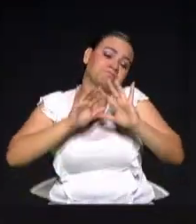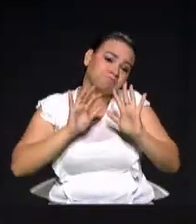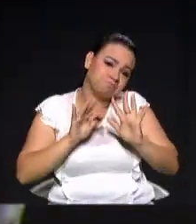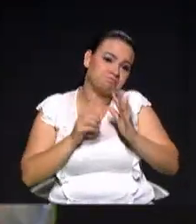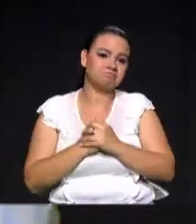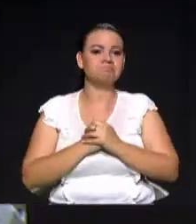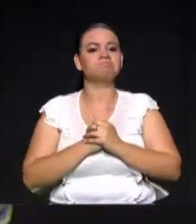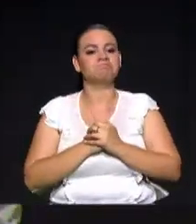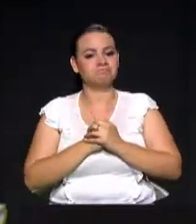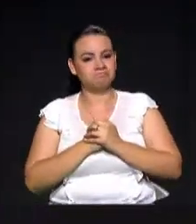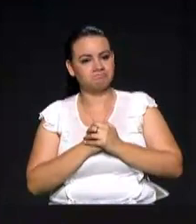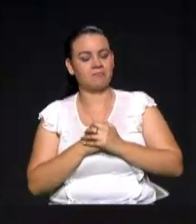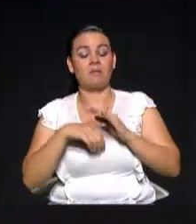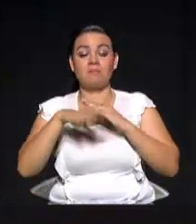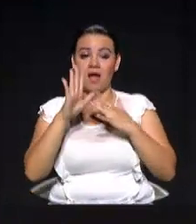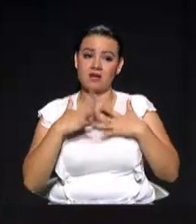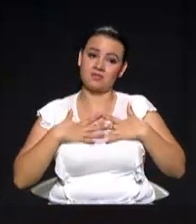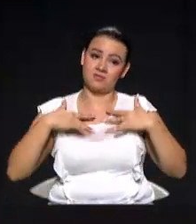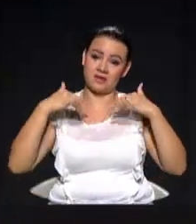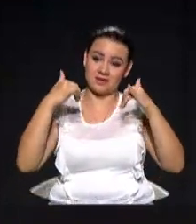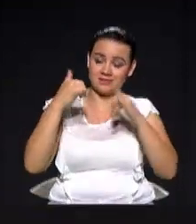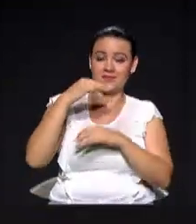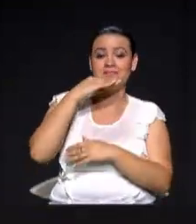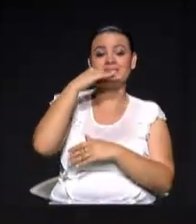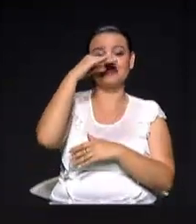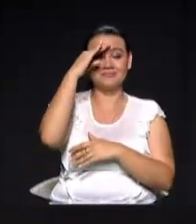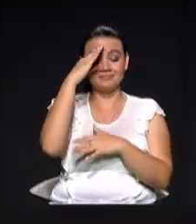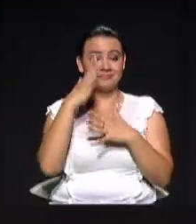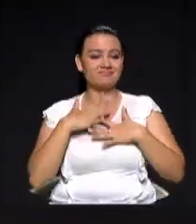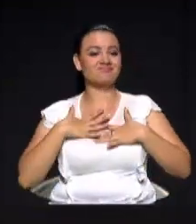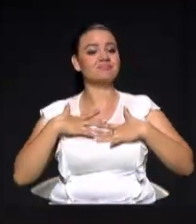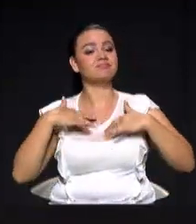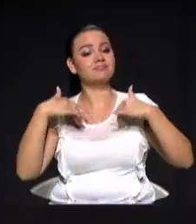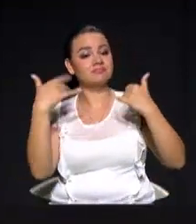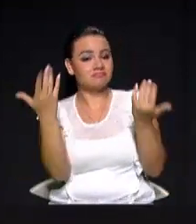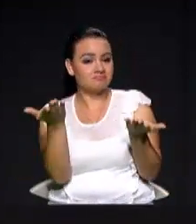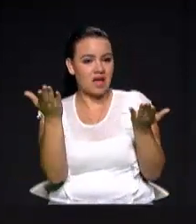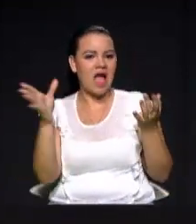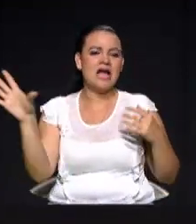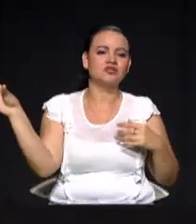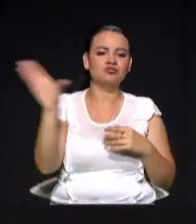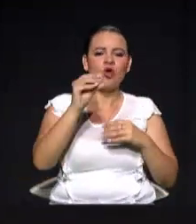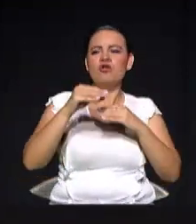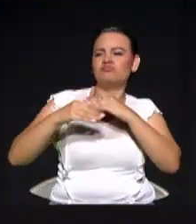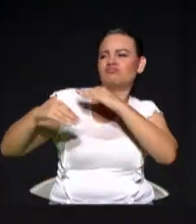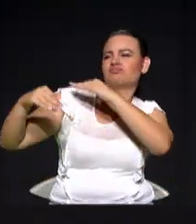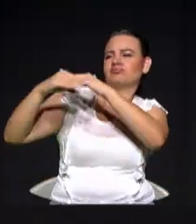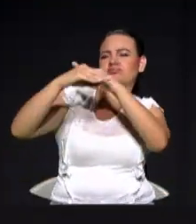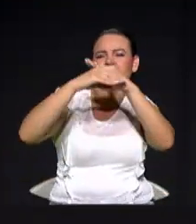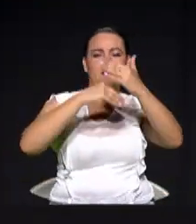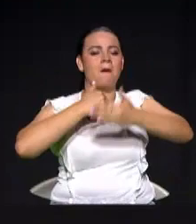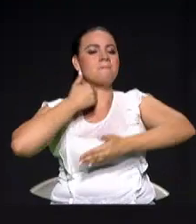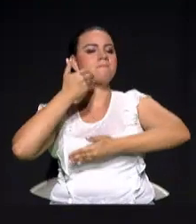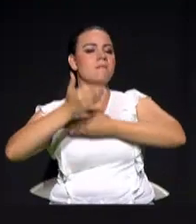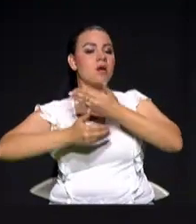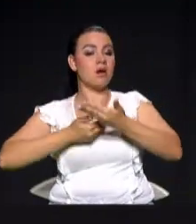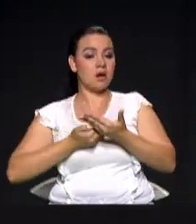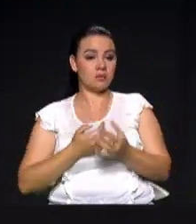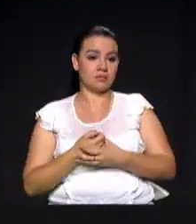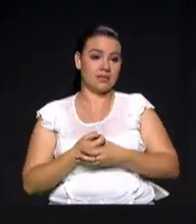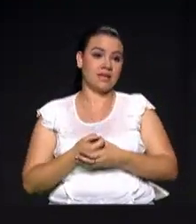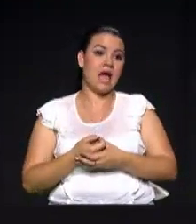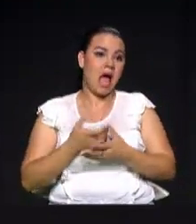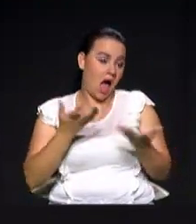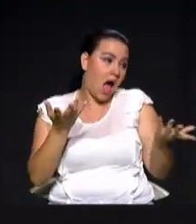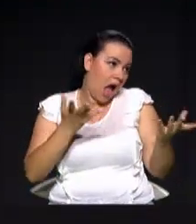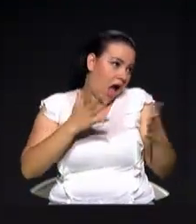que seamos más felices, Medellín, más feliz. Lo construimos todos. No feliz con el tema de